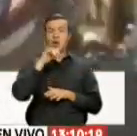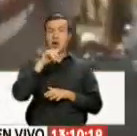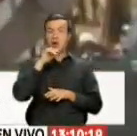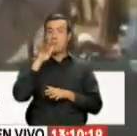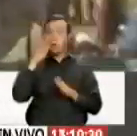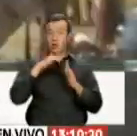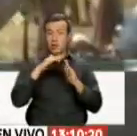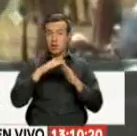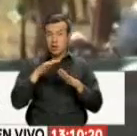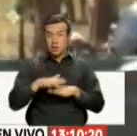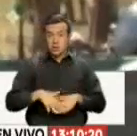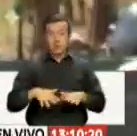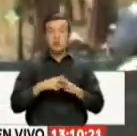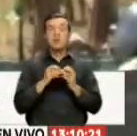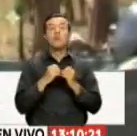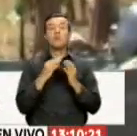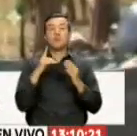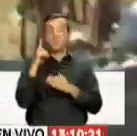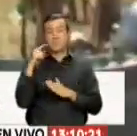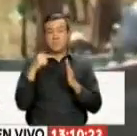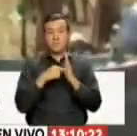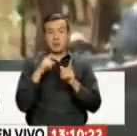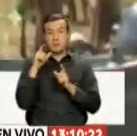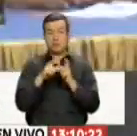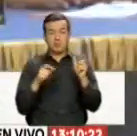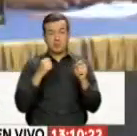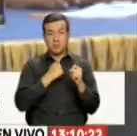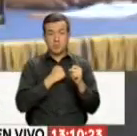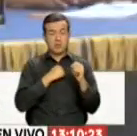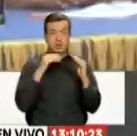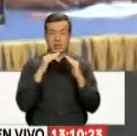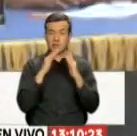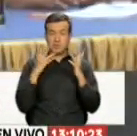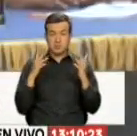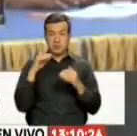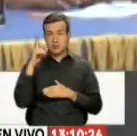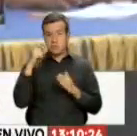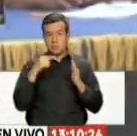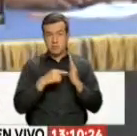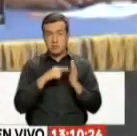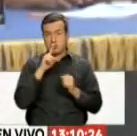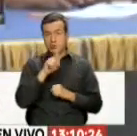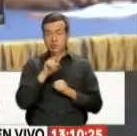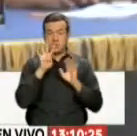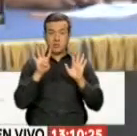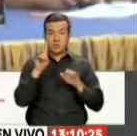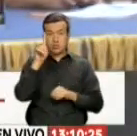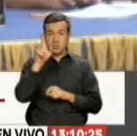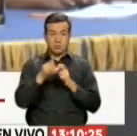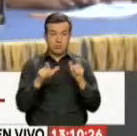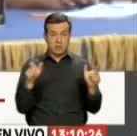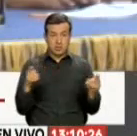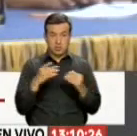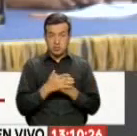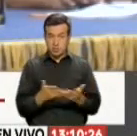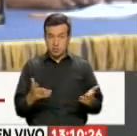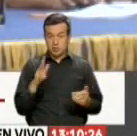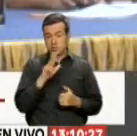hasta las casas, dejando a más de mil personas sin hogar. Hay 1.191 personas afectadas,